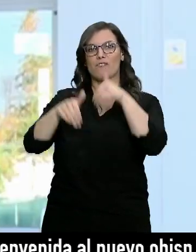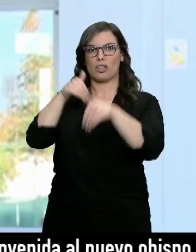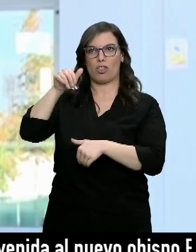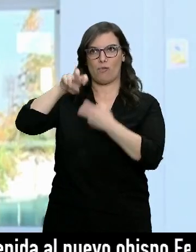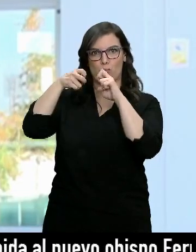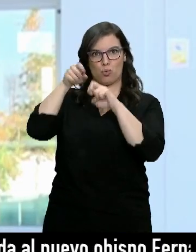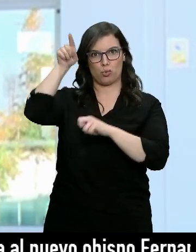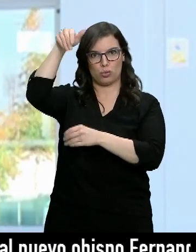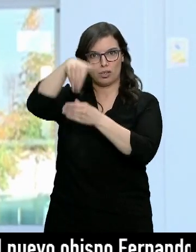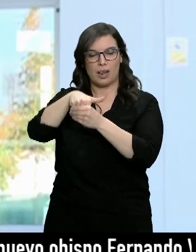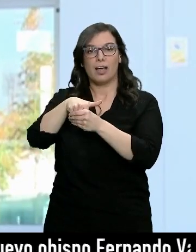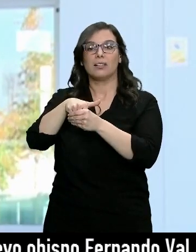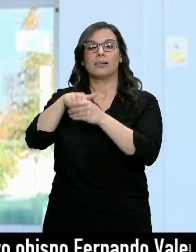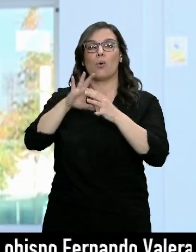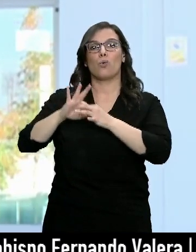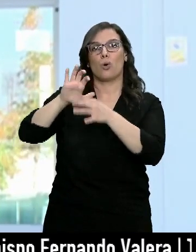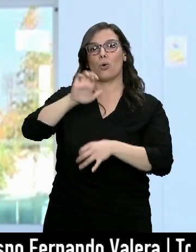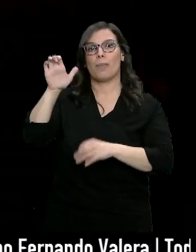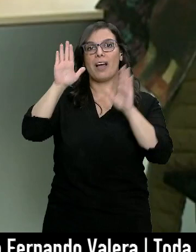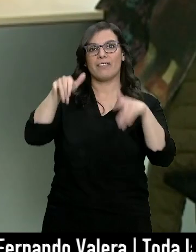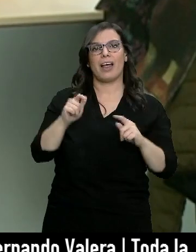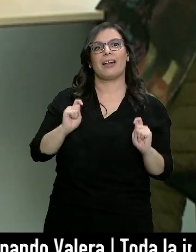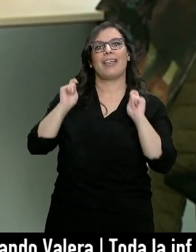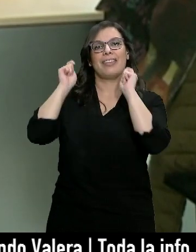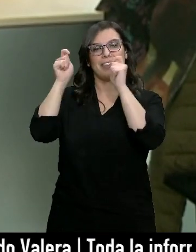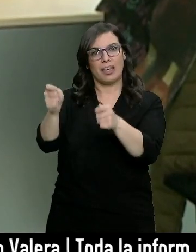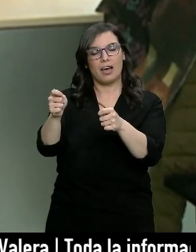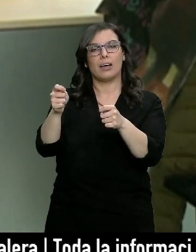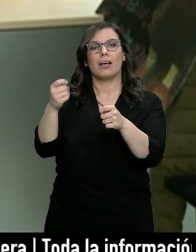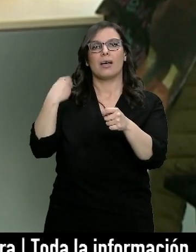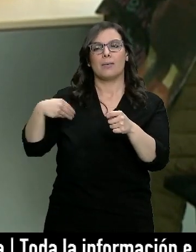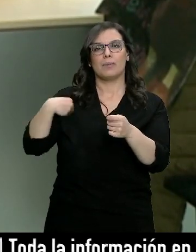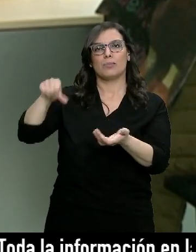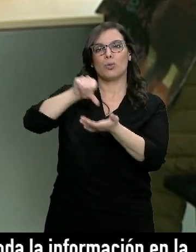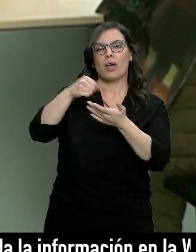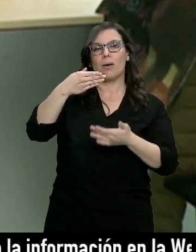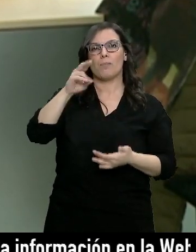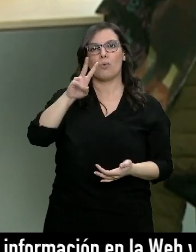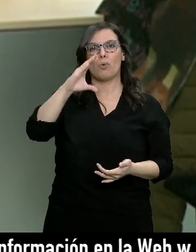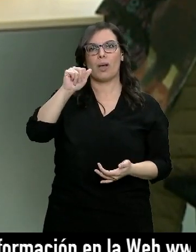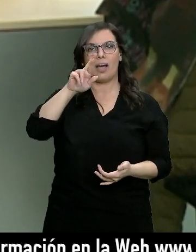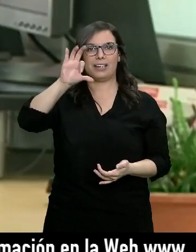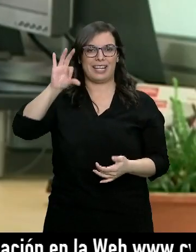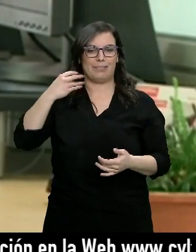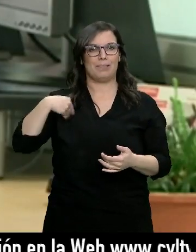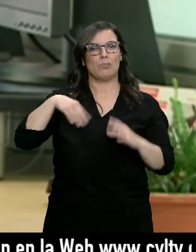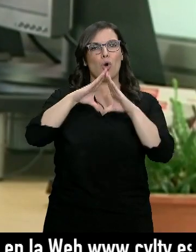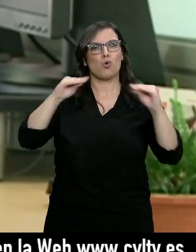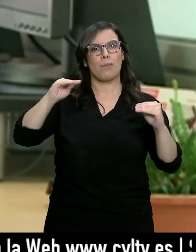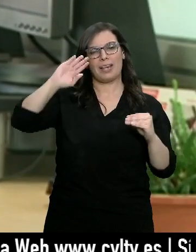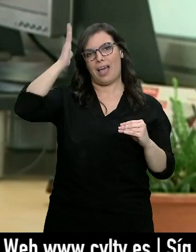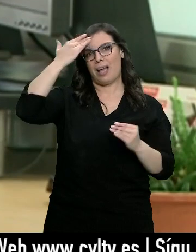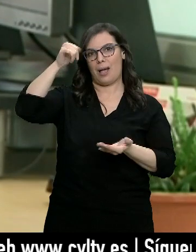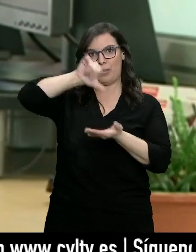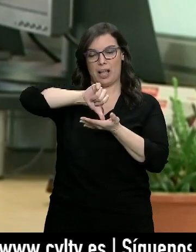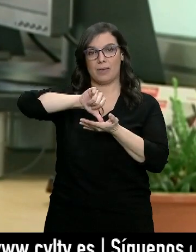Bruselas en la que la Unión Europea decidió que la sede de este organismo se instale en Bucarest, la capital de Rumanía. León quedó